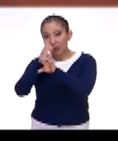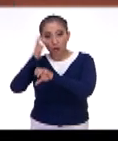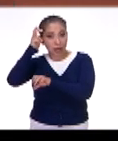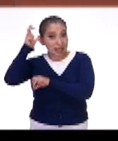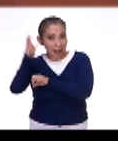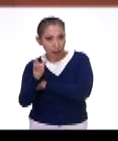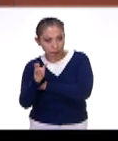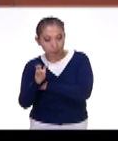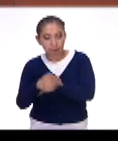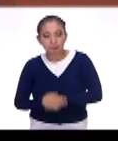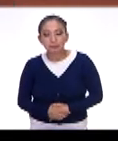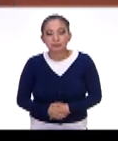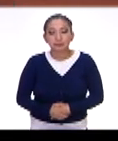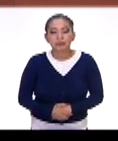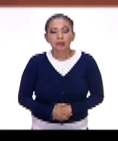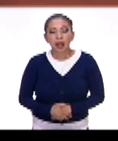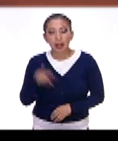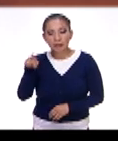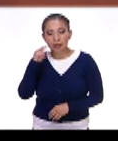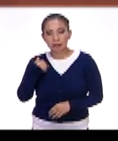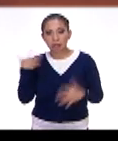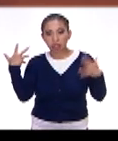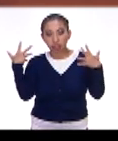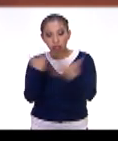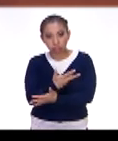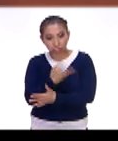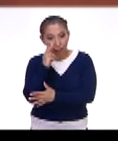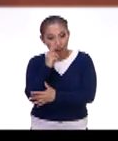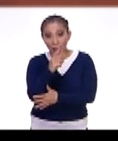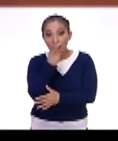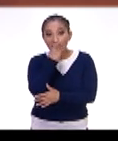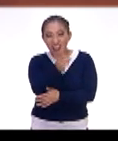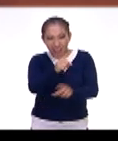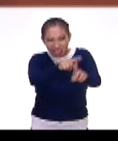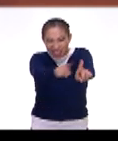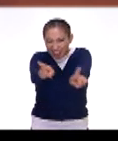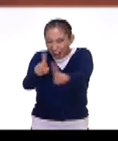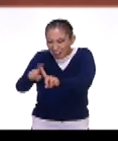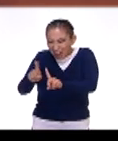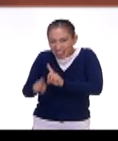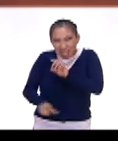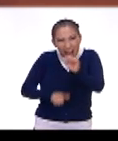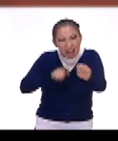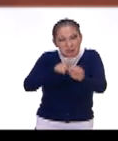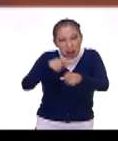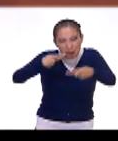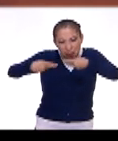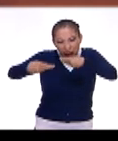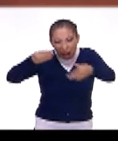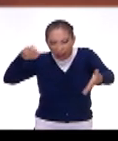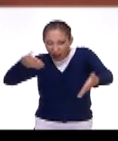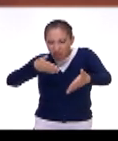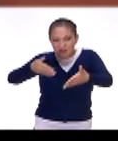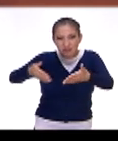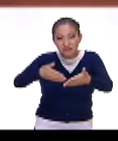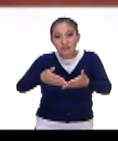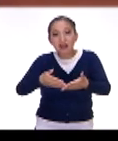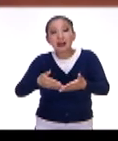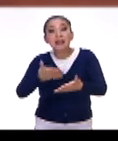de Hidalgo y a mí me sorprendió, como dices, la variedad de insectos, pero además